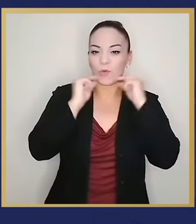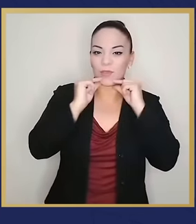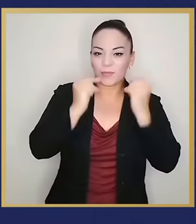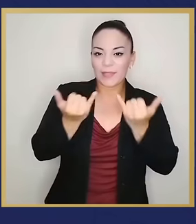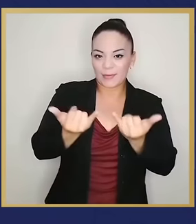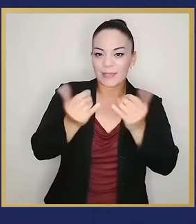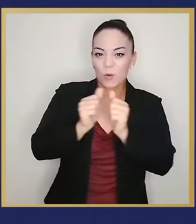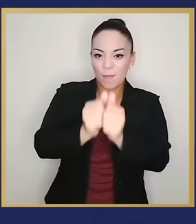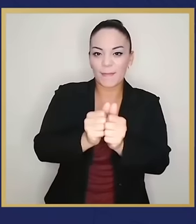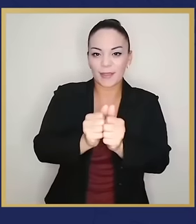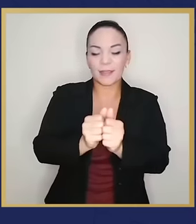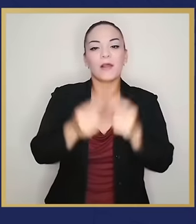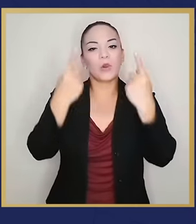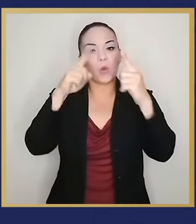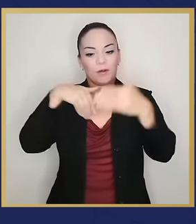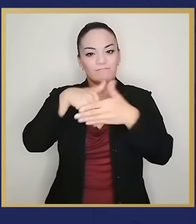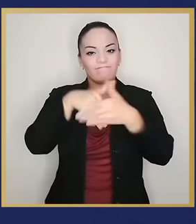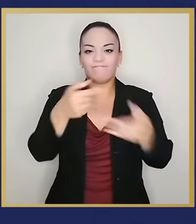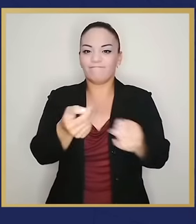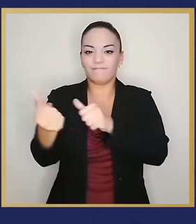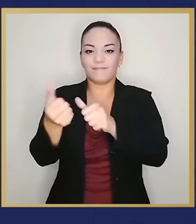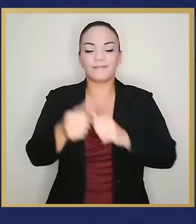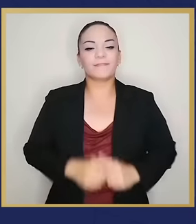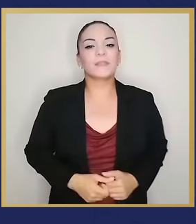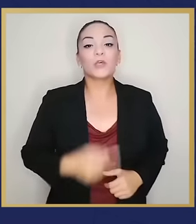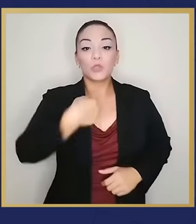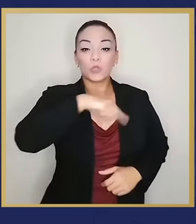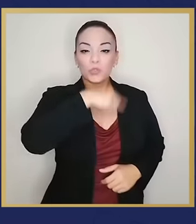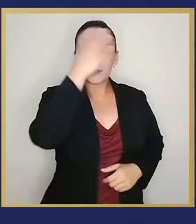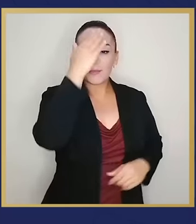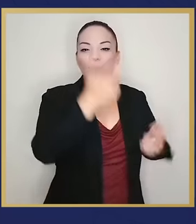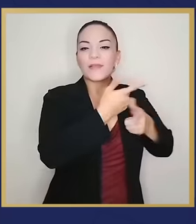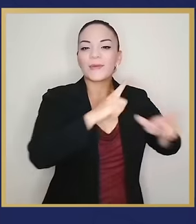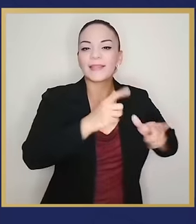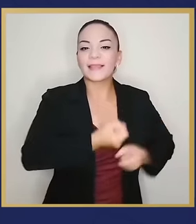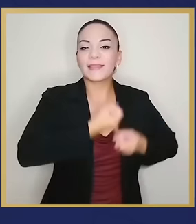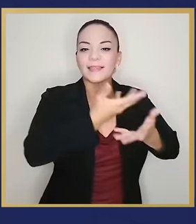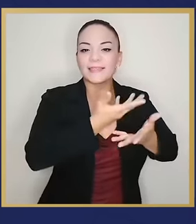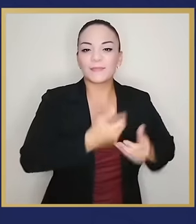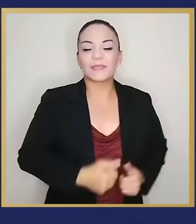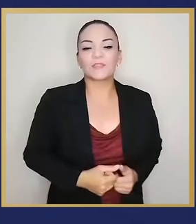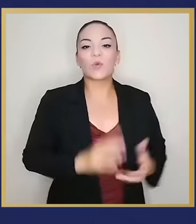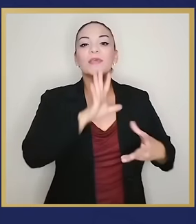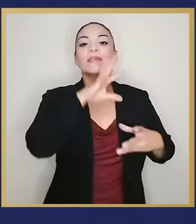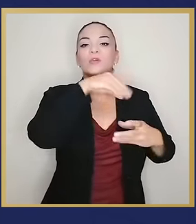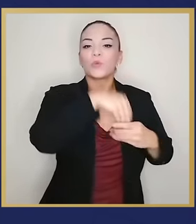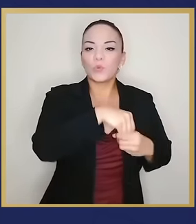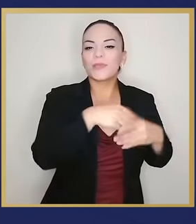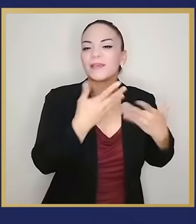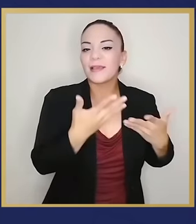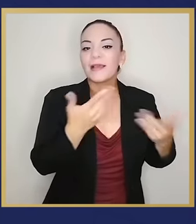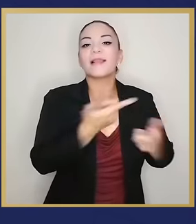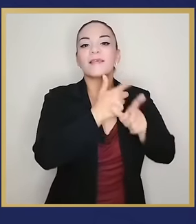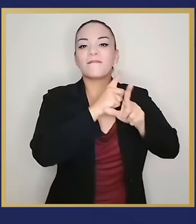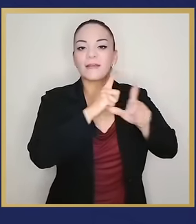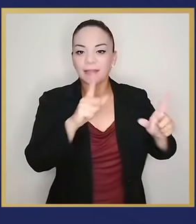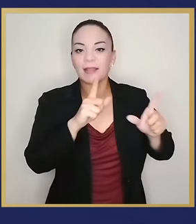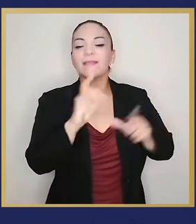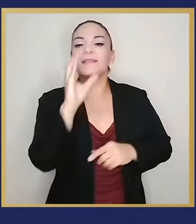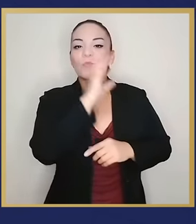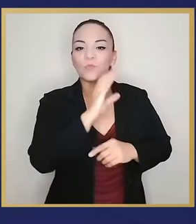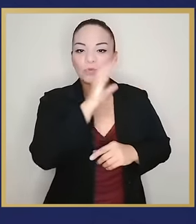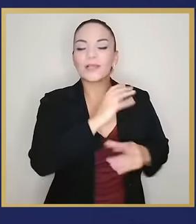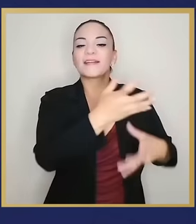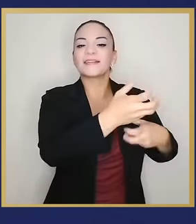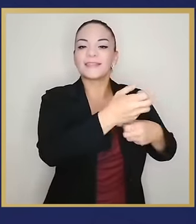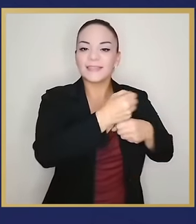acompaña, puedan dejar atrás esas trabas que nos amarran. Sabemos que la libertad de expresión incluye la